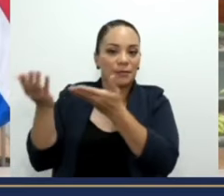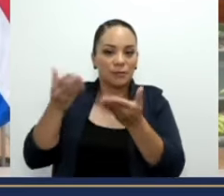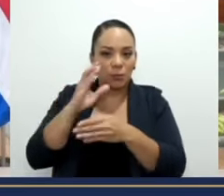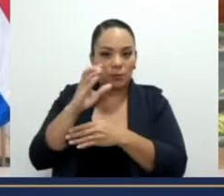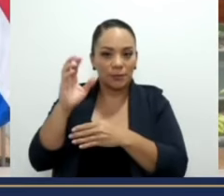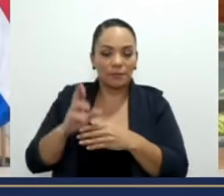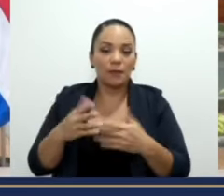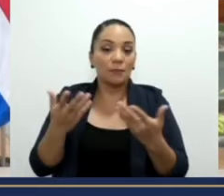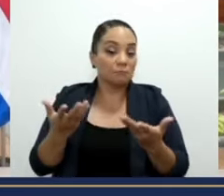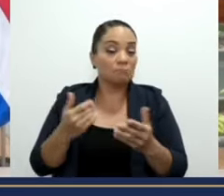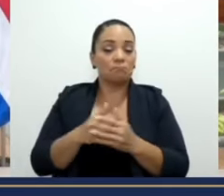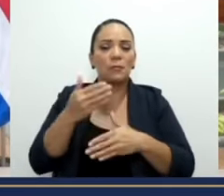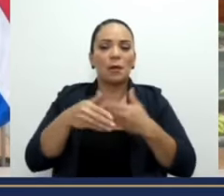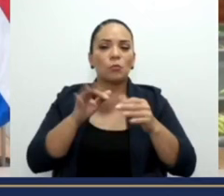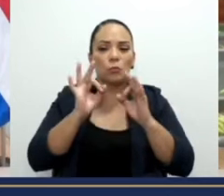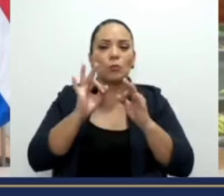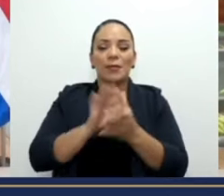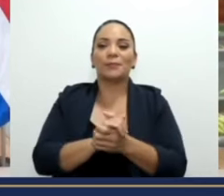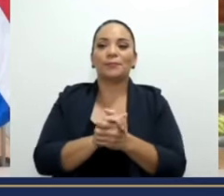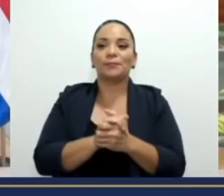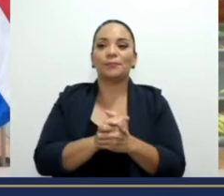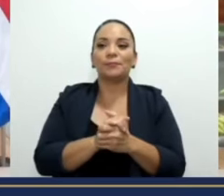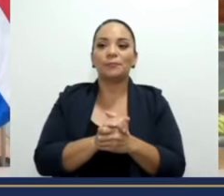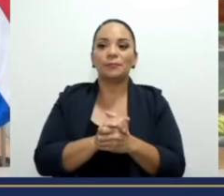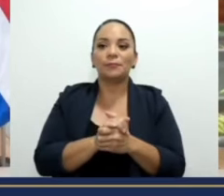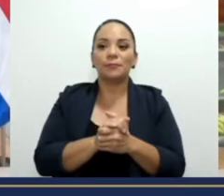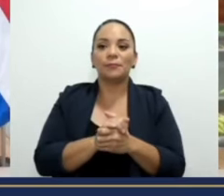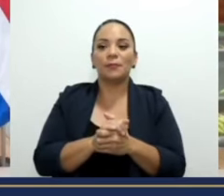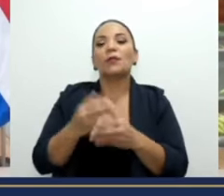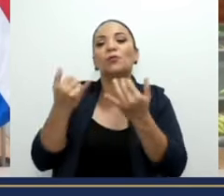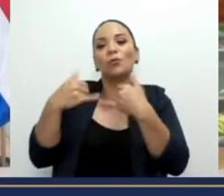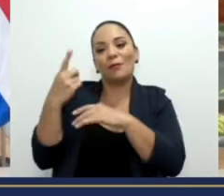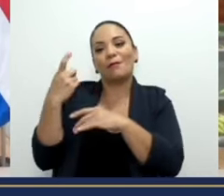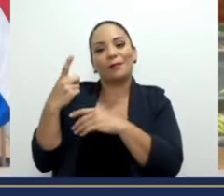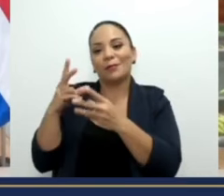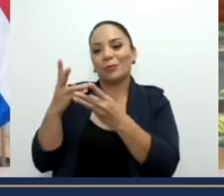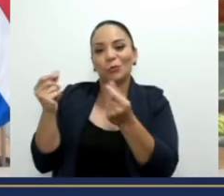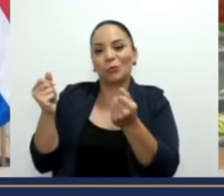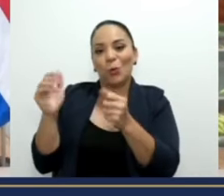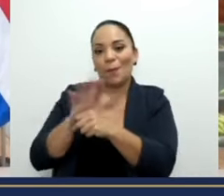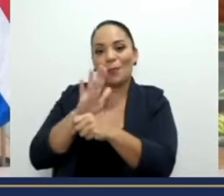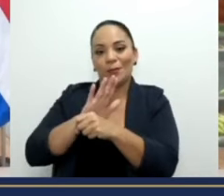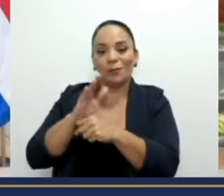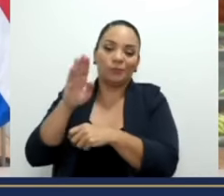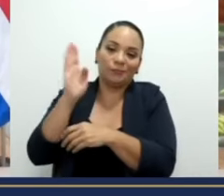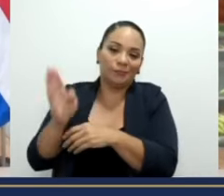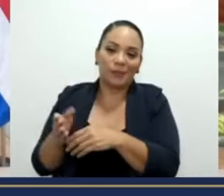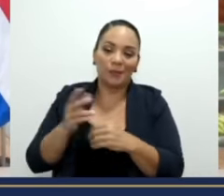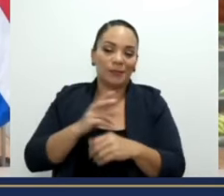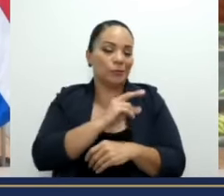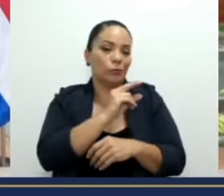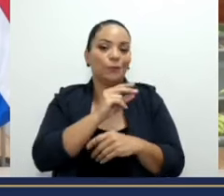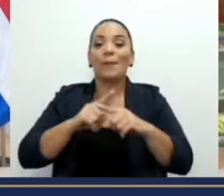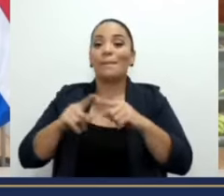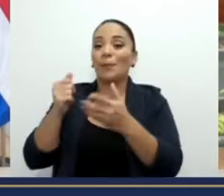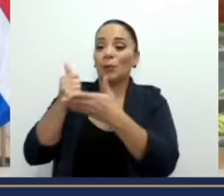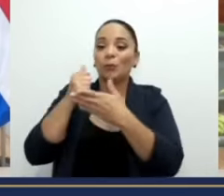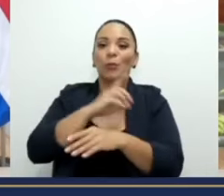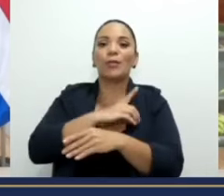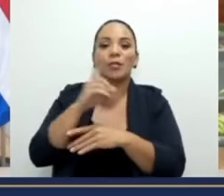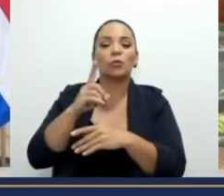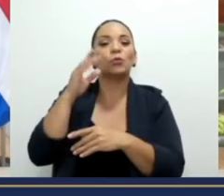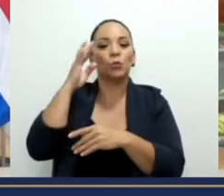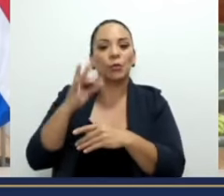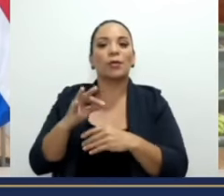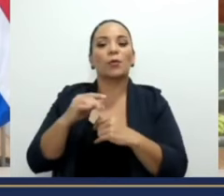No, vamos bien. No, no hemos solucionado todo, jamás. Pero con la ayuda de Dios, yo creo